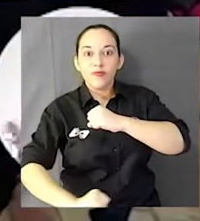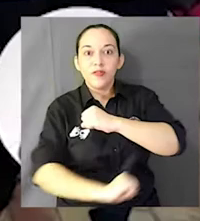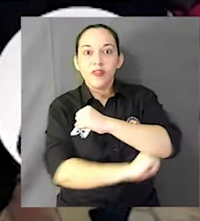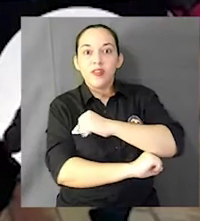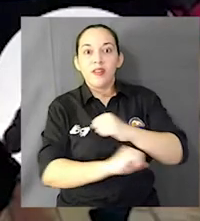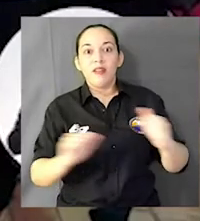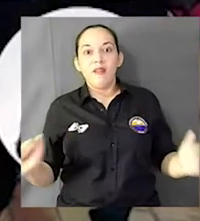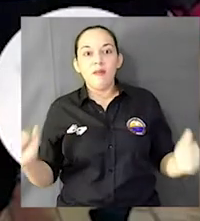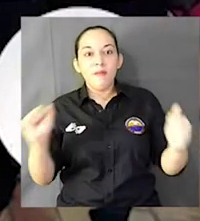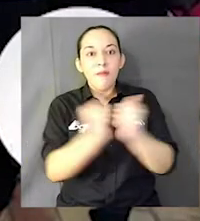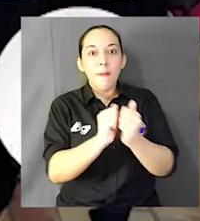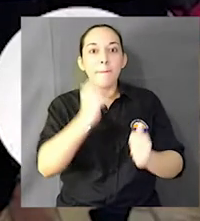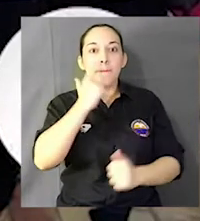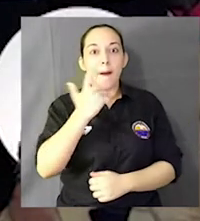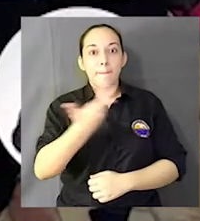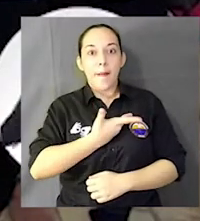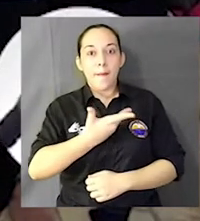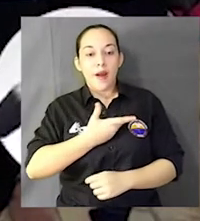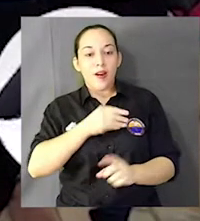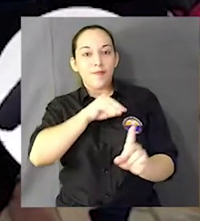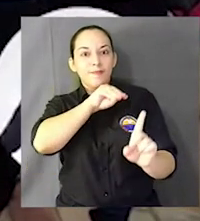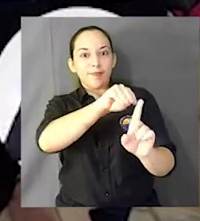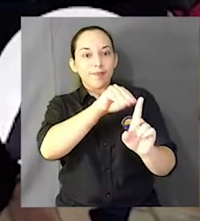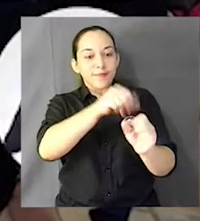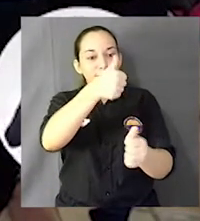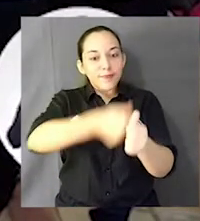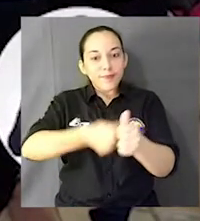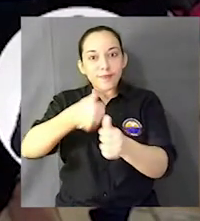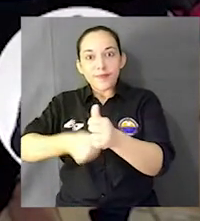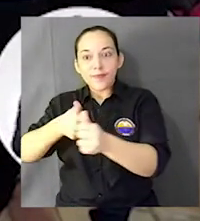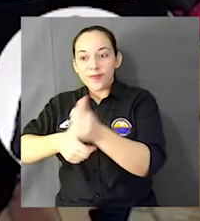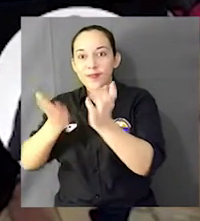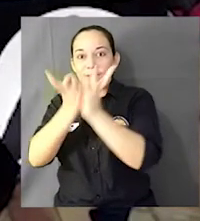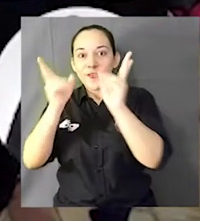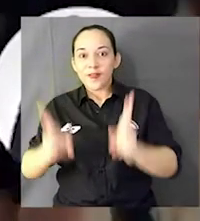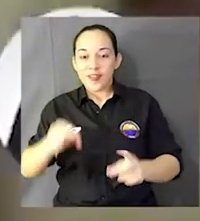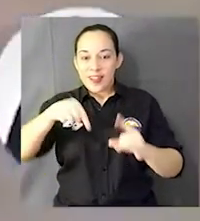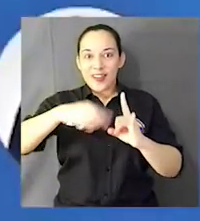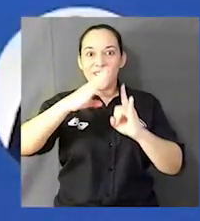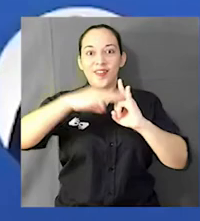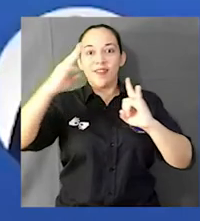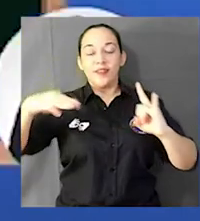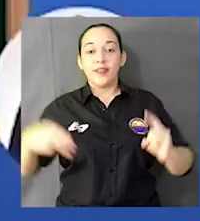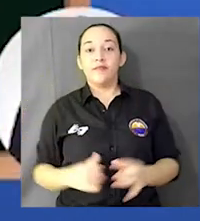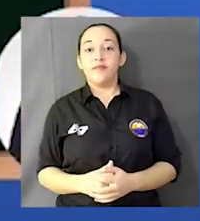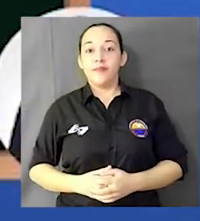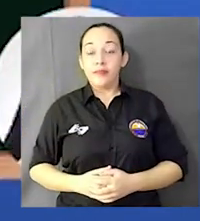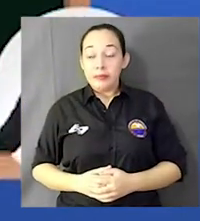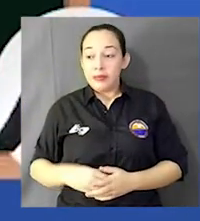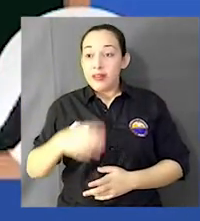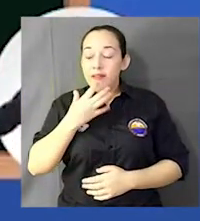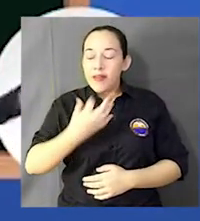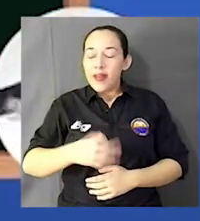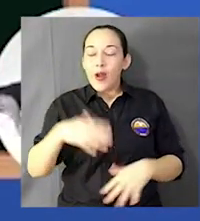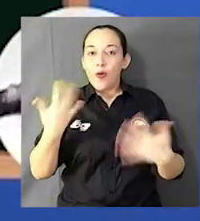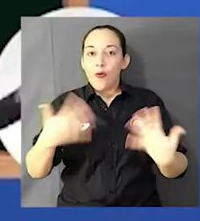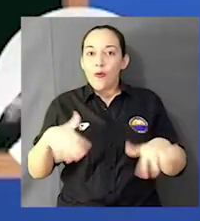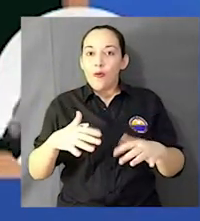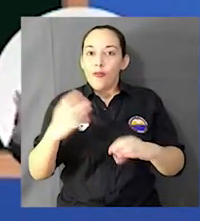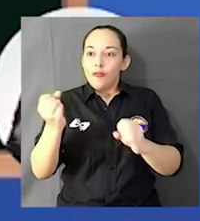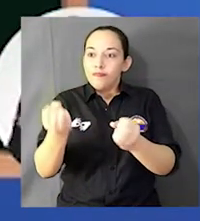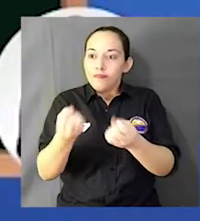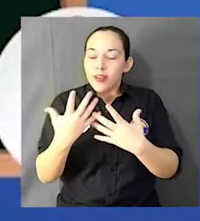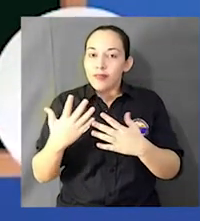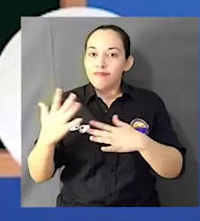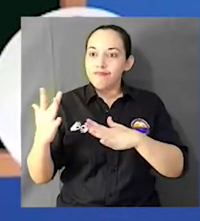estrategia para el fortalecimiento del acompañamiento parental en la formación de cada estudiante de la alma mater. La verdad,